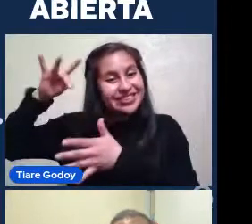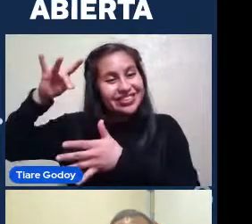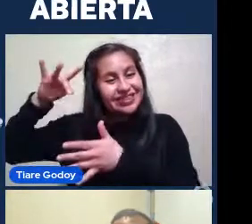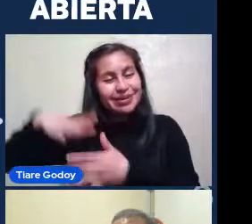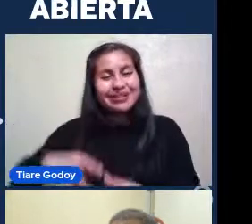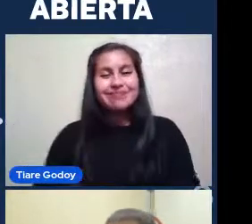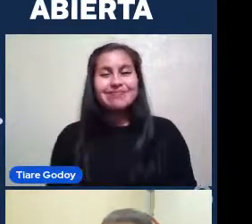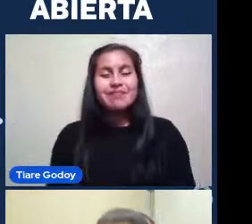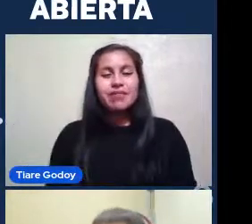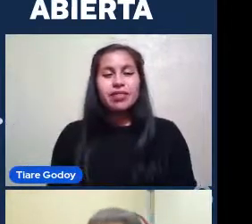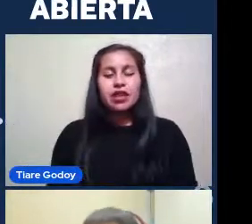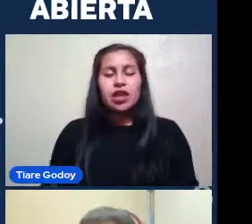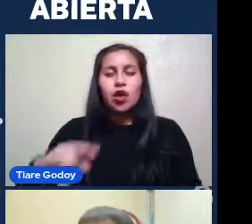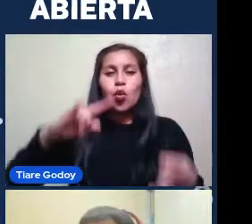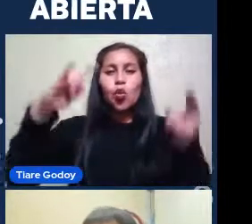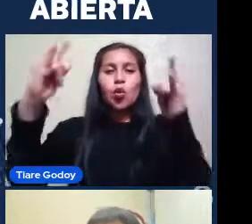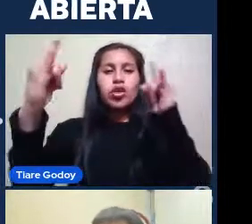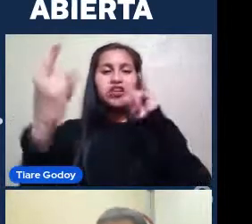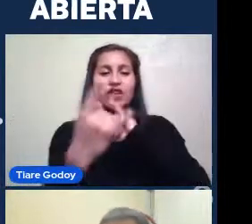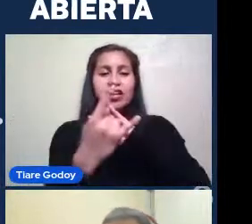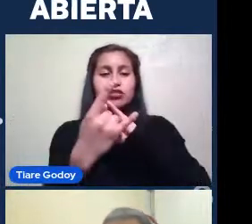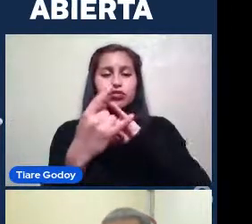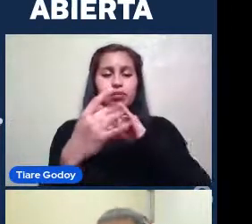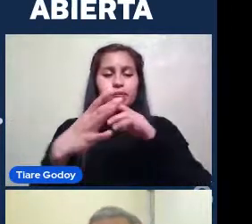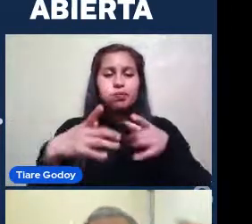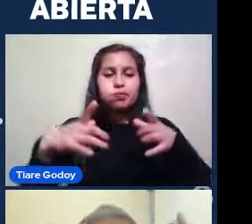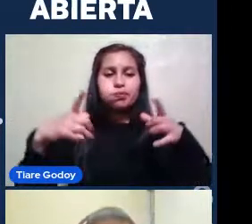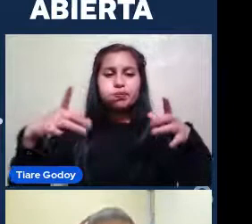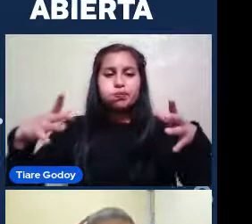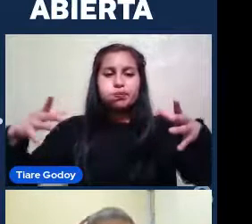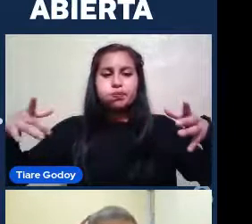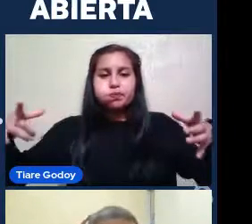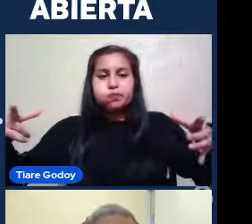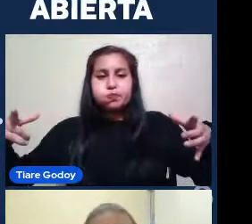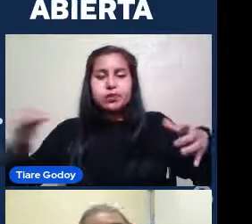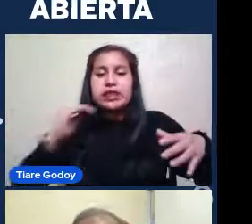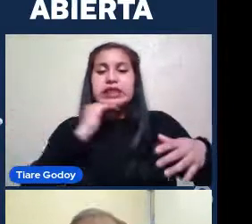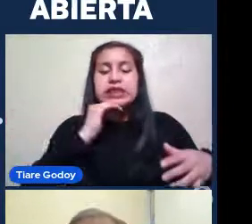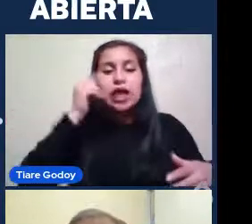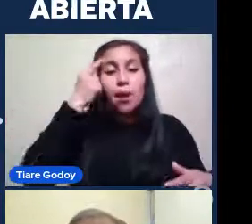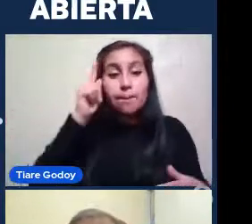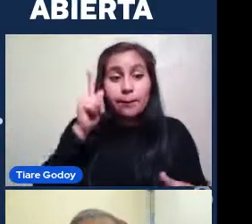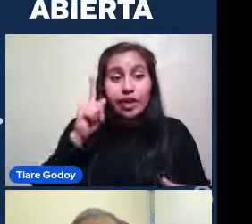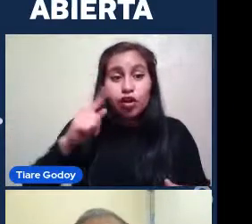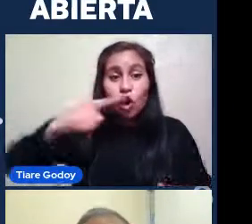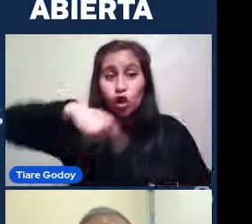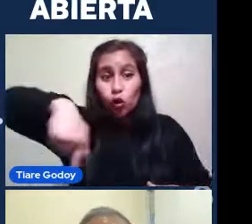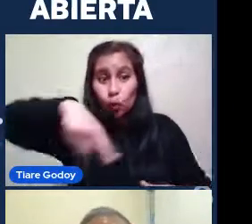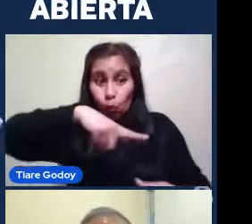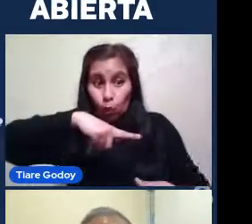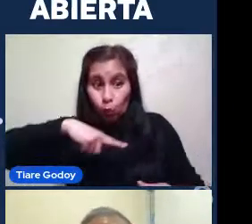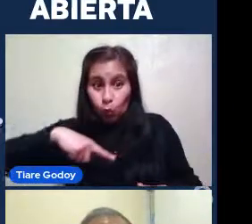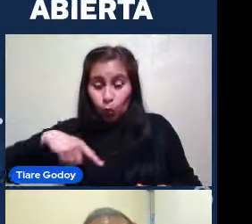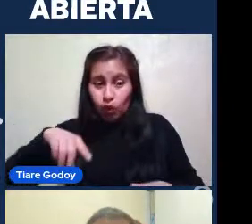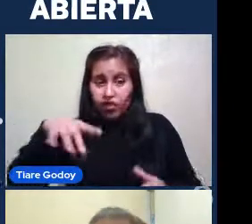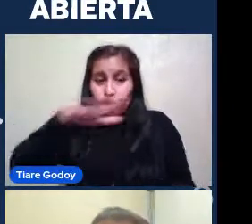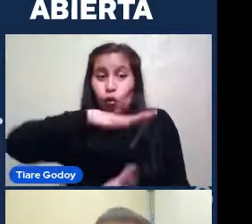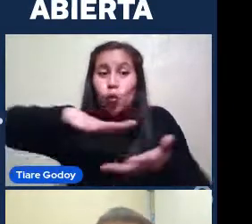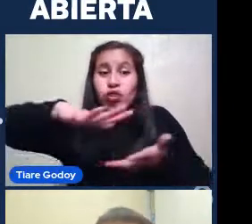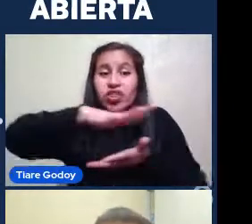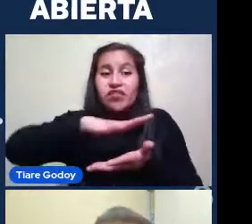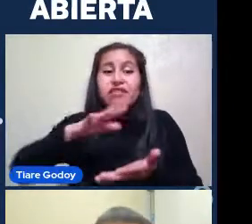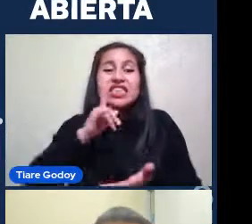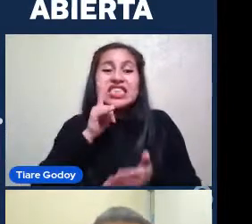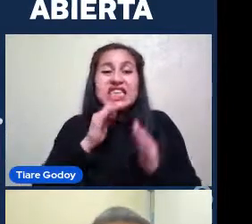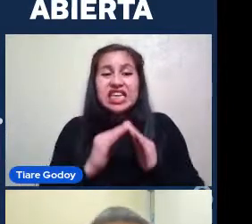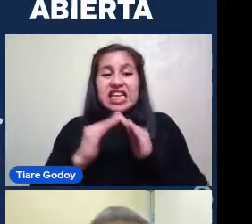El universo Se está expandiendo De manera acelerada Pero En nuestra vecindad En nuestro pequeño barrio Tenemos esta vecina Que